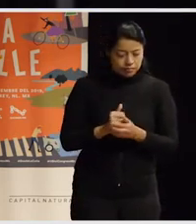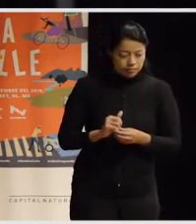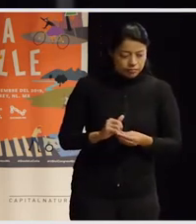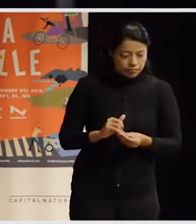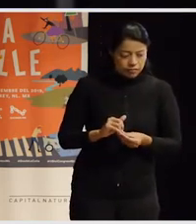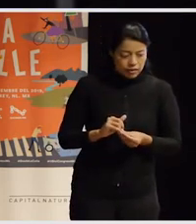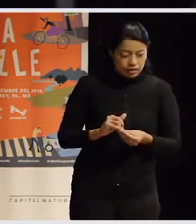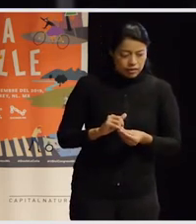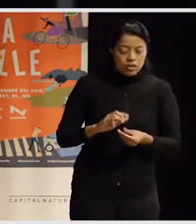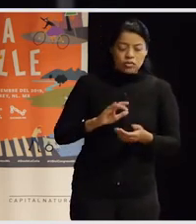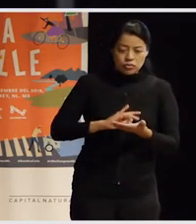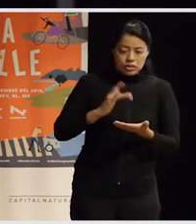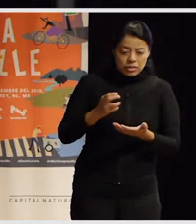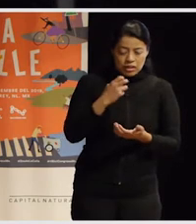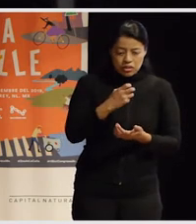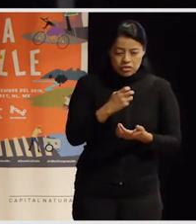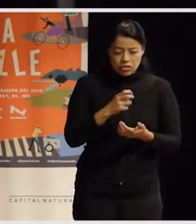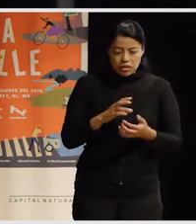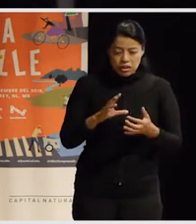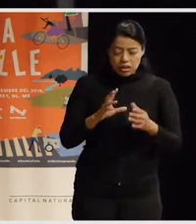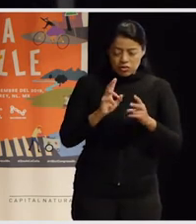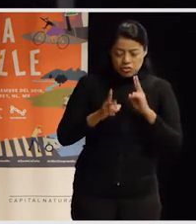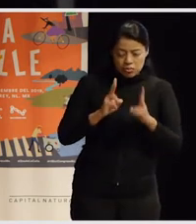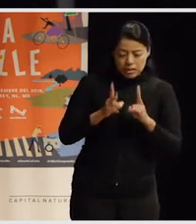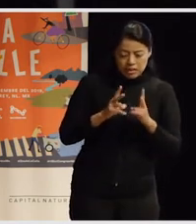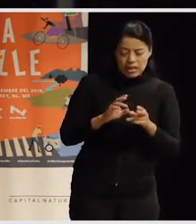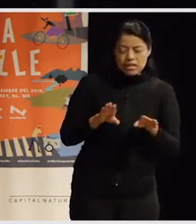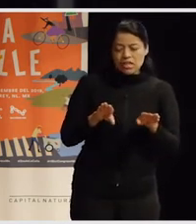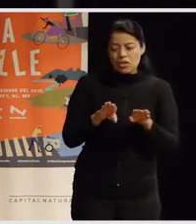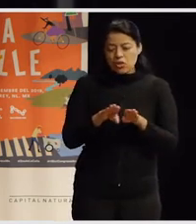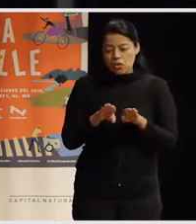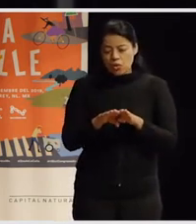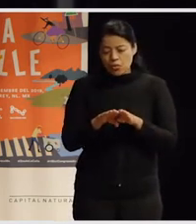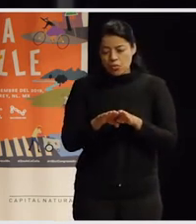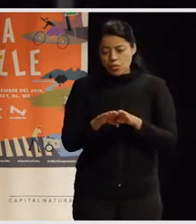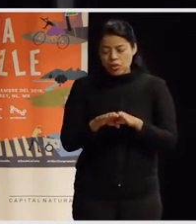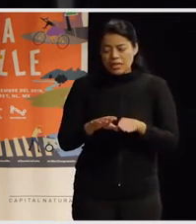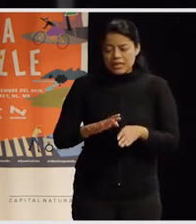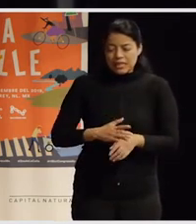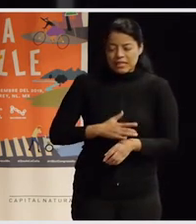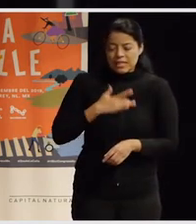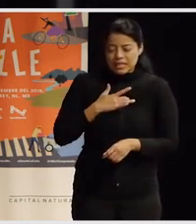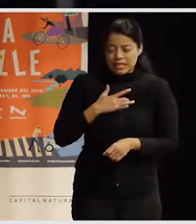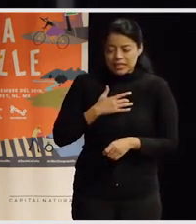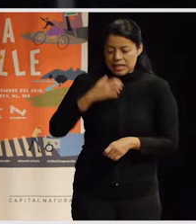Muchas gracias, súper interesante esto que nos estabas contando de cómo se legitiman las experiencias